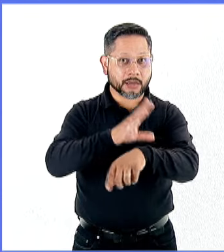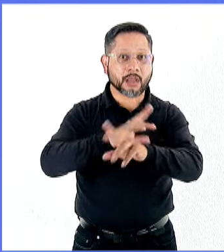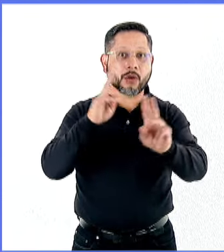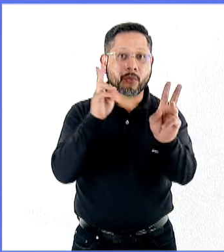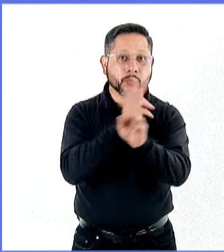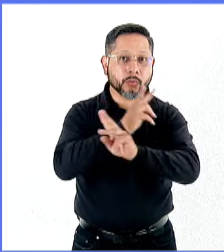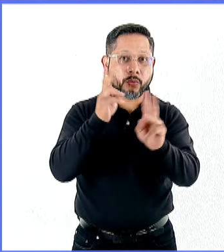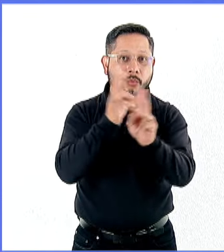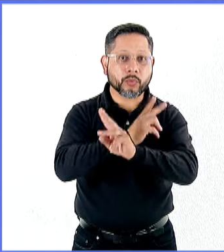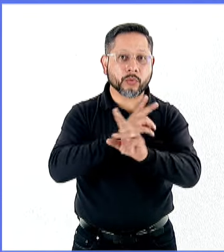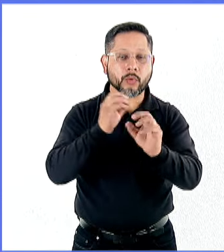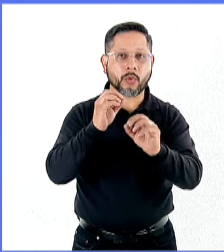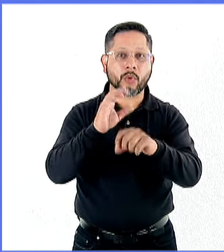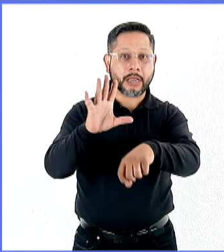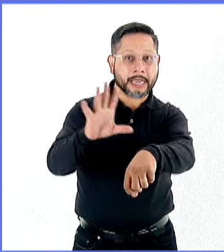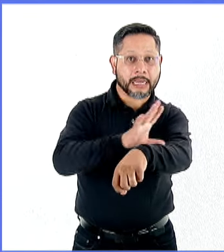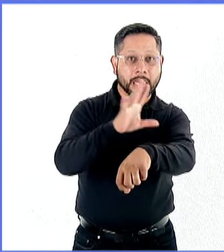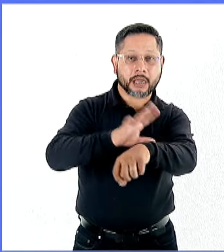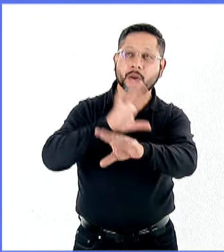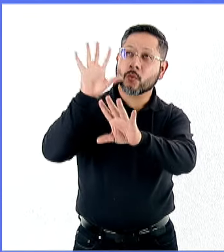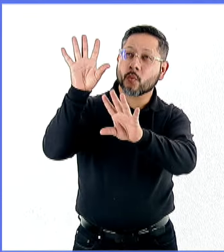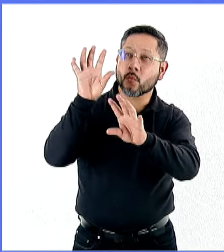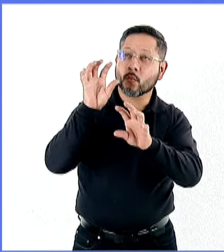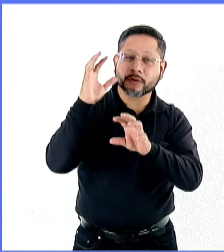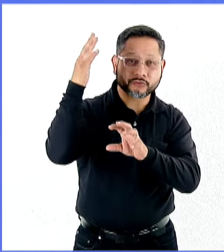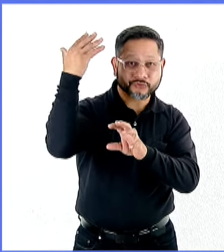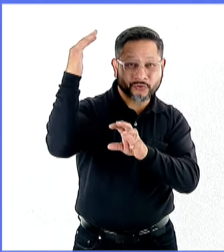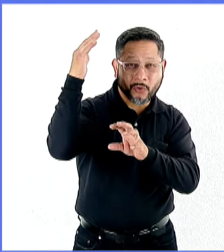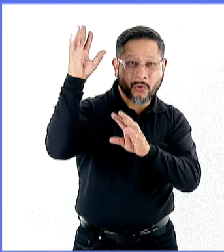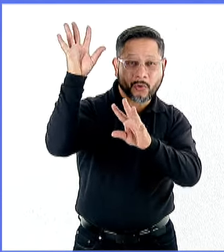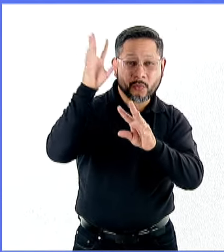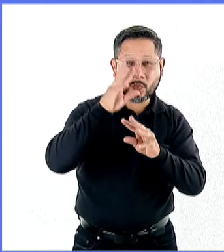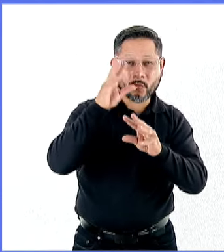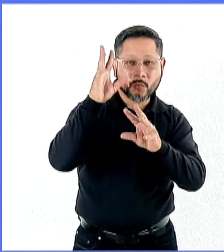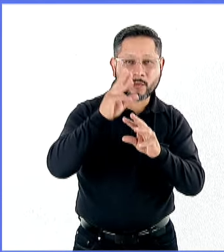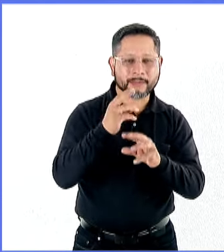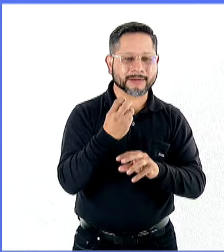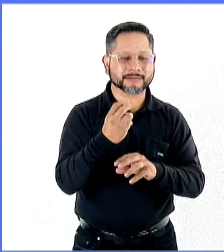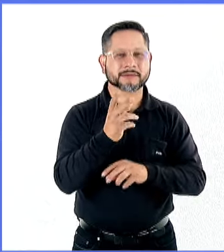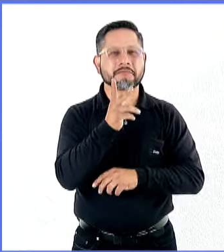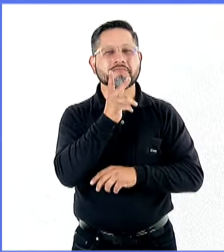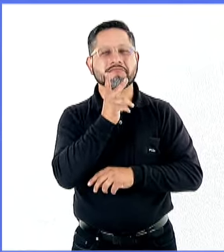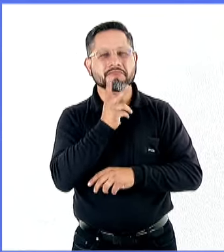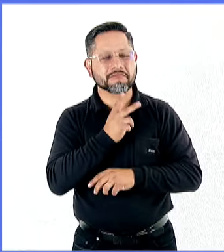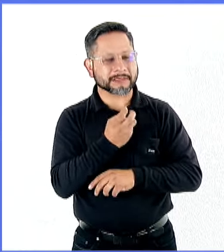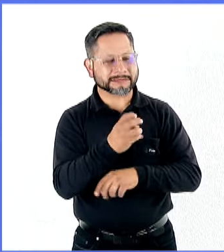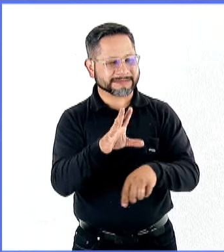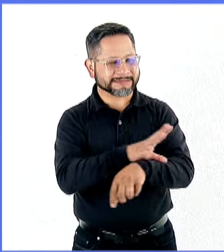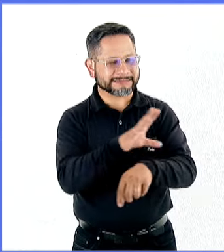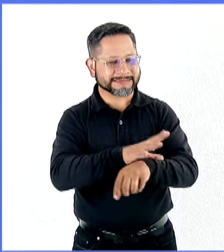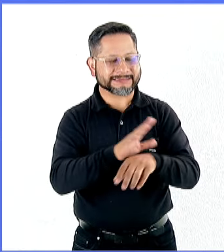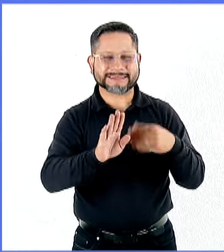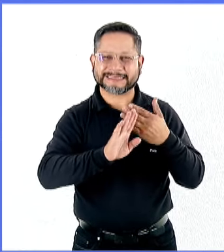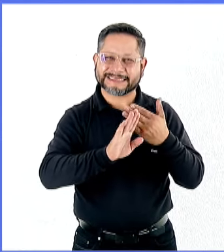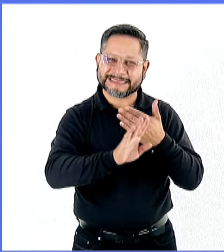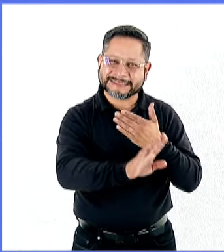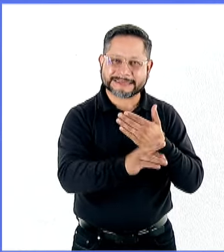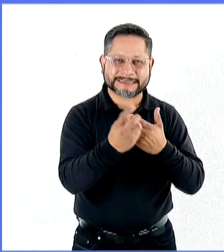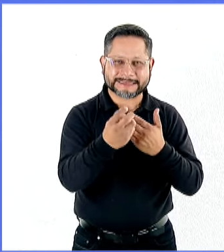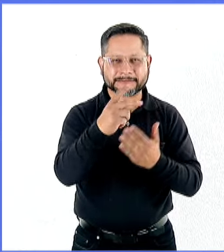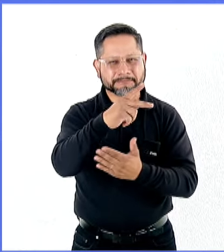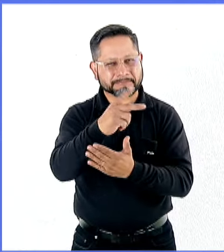intentar quitarnos un poco la parte de las energías fósiles, no sé, sea, tenía que ser un plan muy integral.